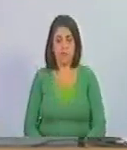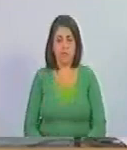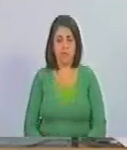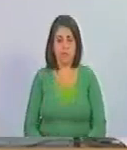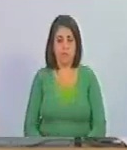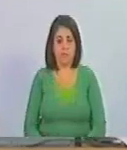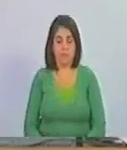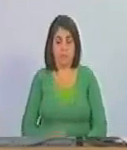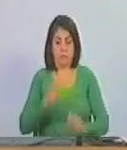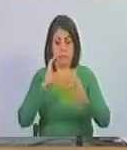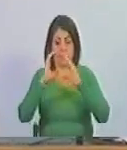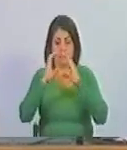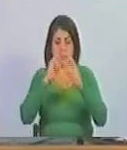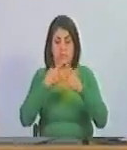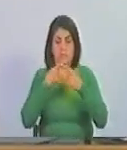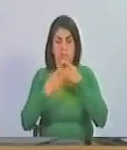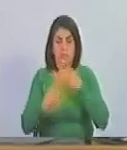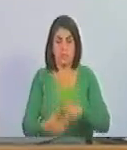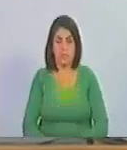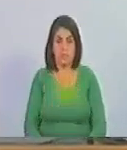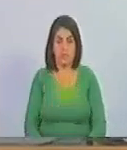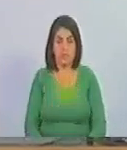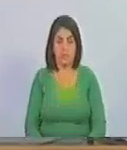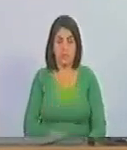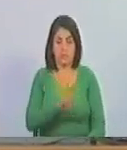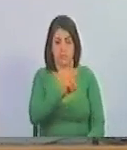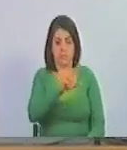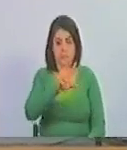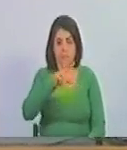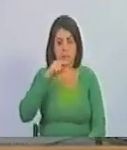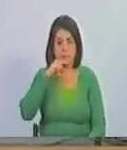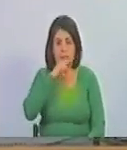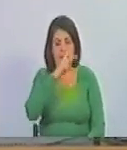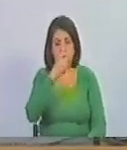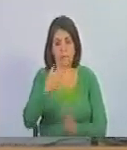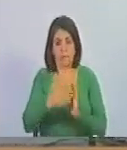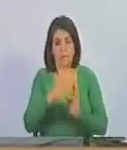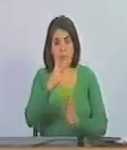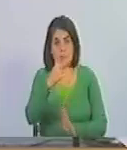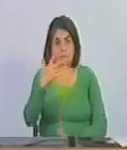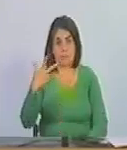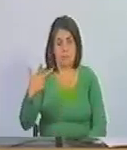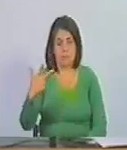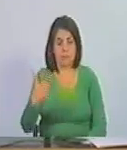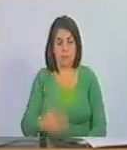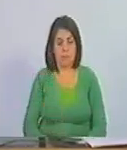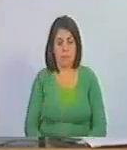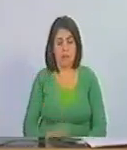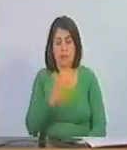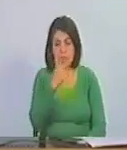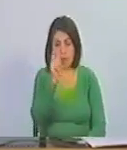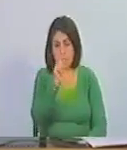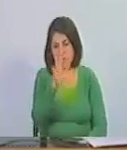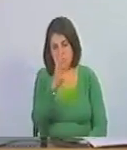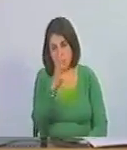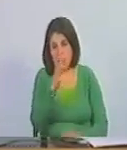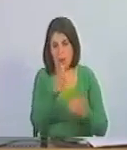esa comunicación señala que el 23 de octubre de 2023 en tres meses